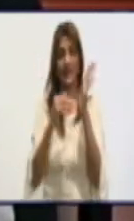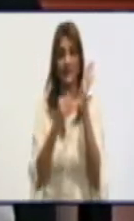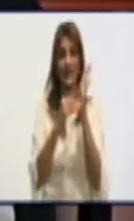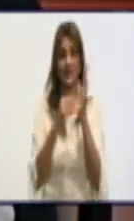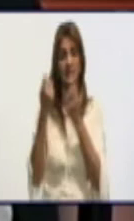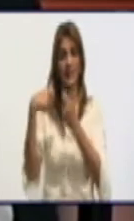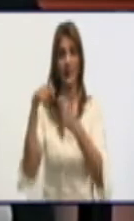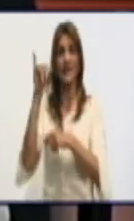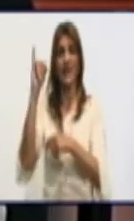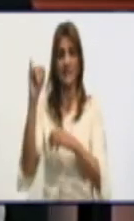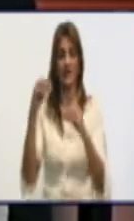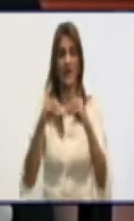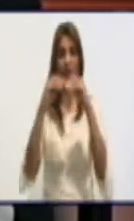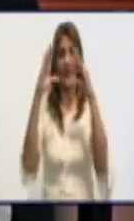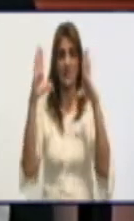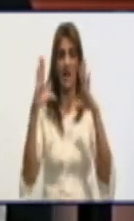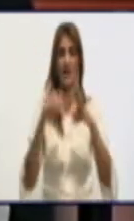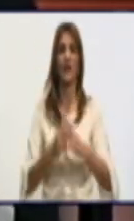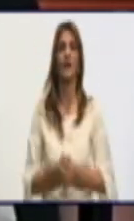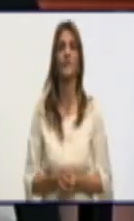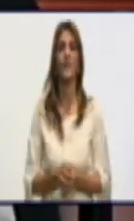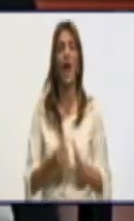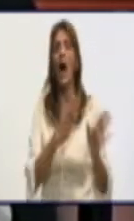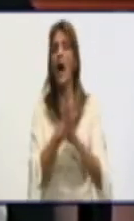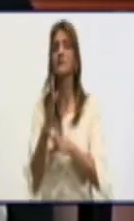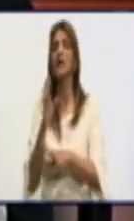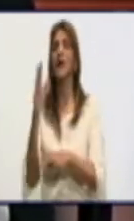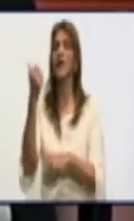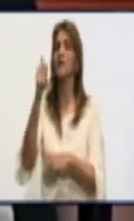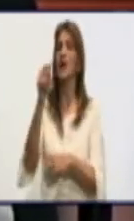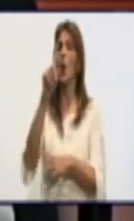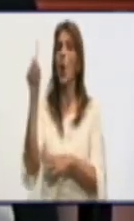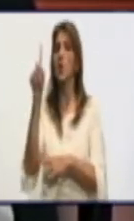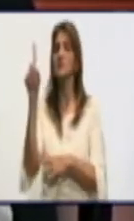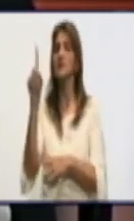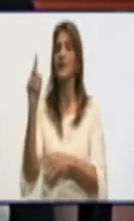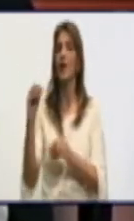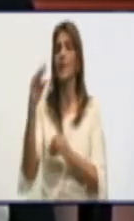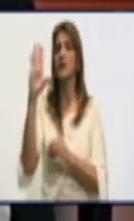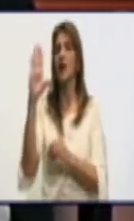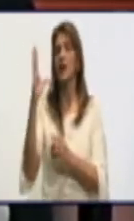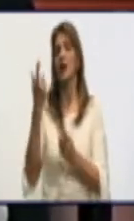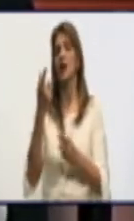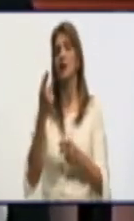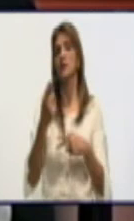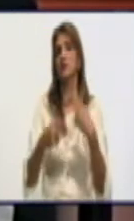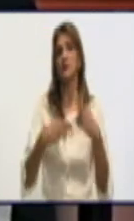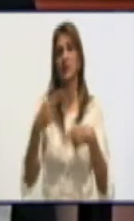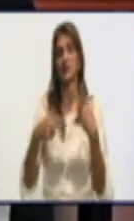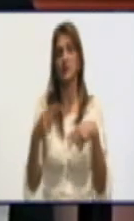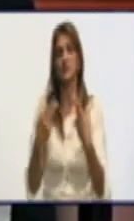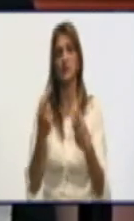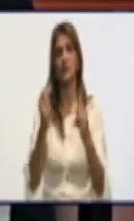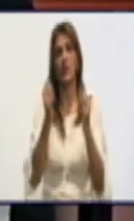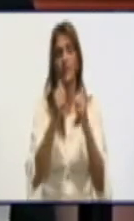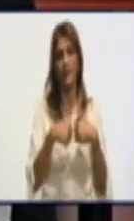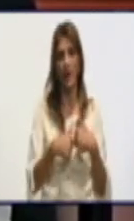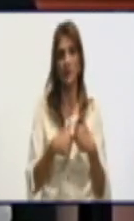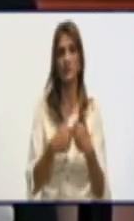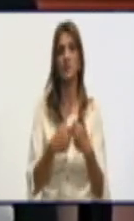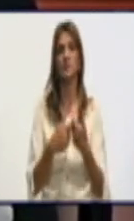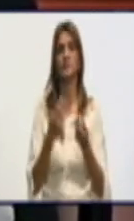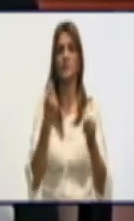que nos está durando aproximadamente 10, 11 de la mañana. Todos los días estamos haciendo la producción, estamos produciendo alrededor de 10 toneladas